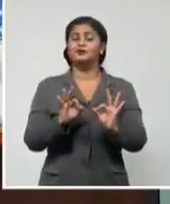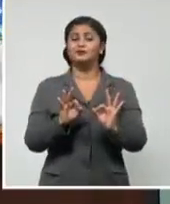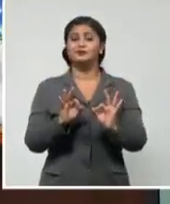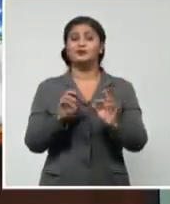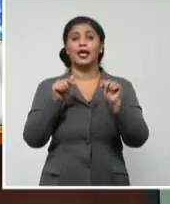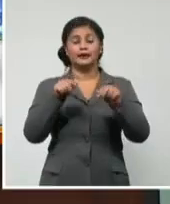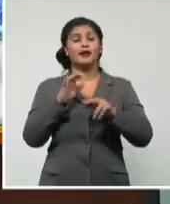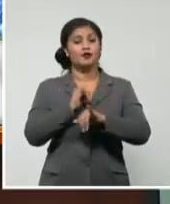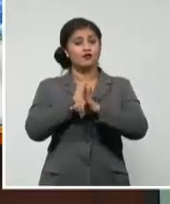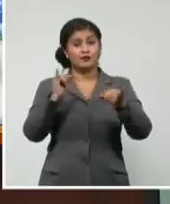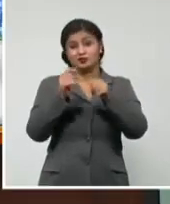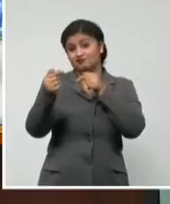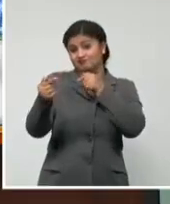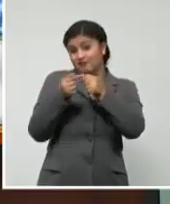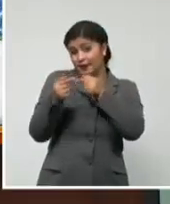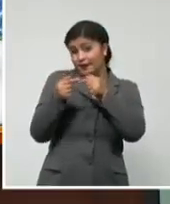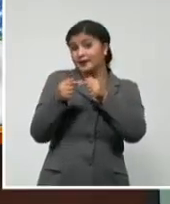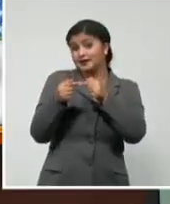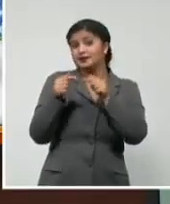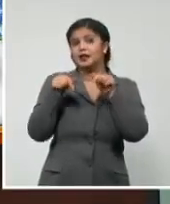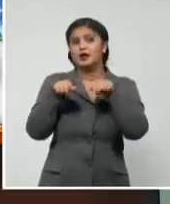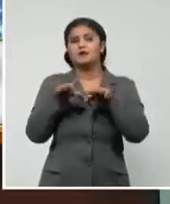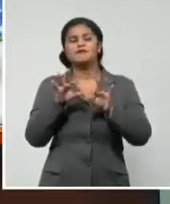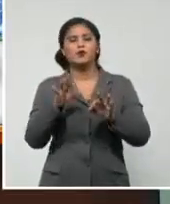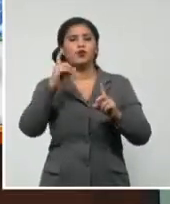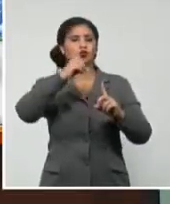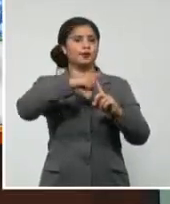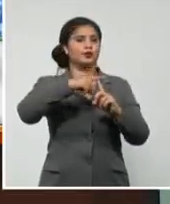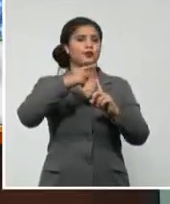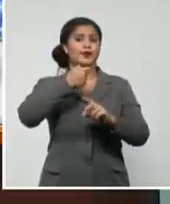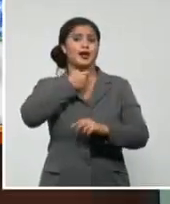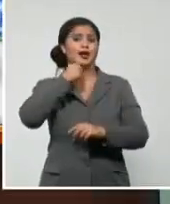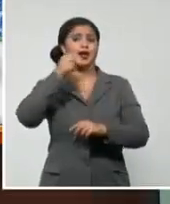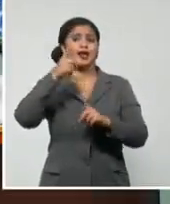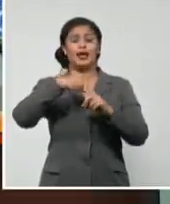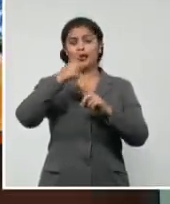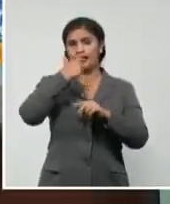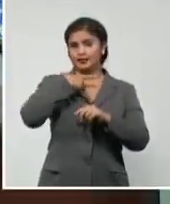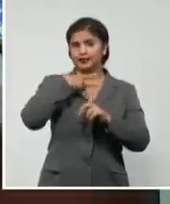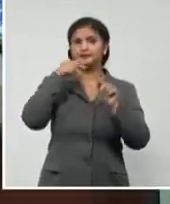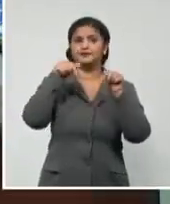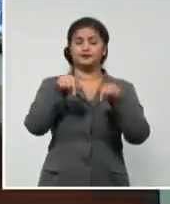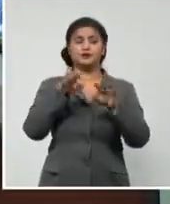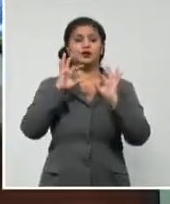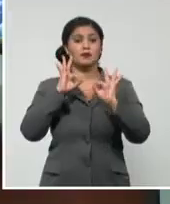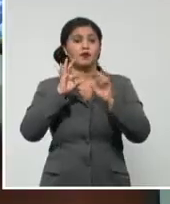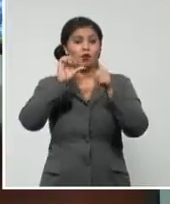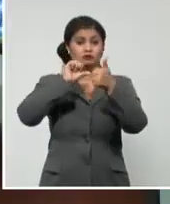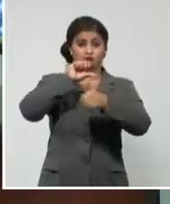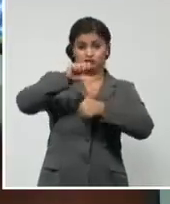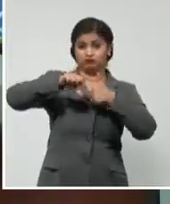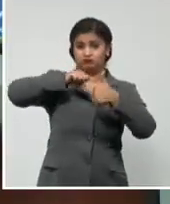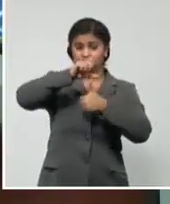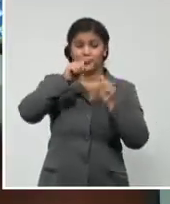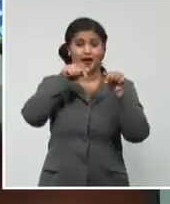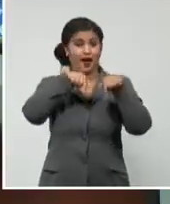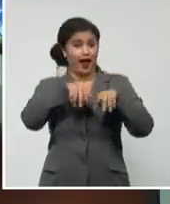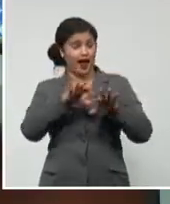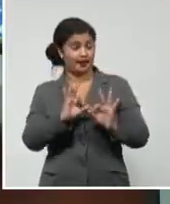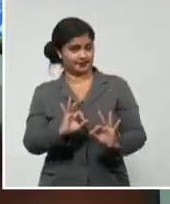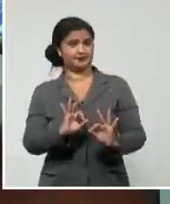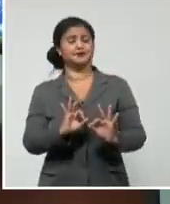informaciones sobre la depresión tropical ETA. ETA ya se localiza en el mar Caribe Occidental, donde las condiciones